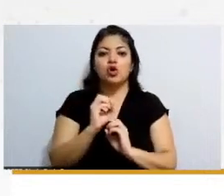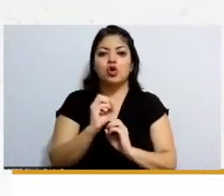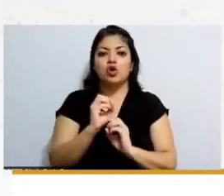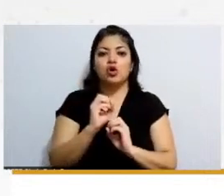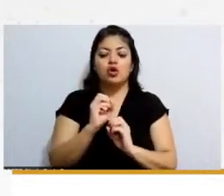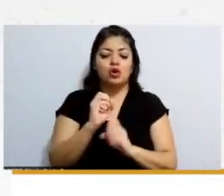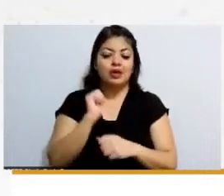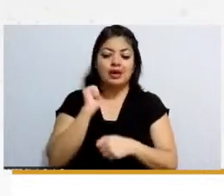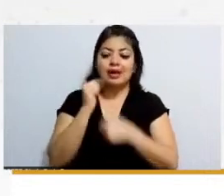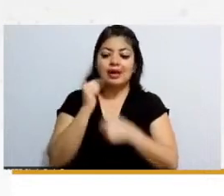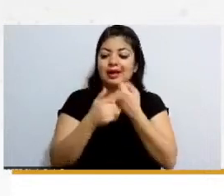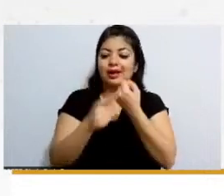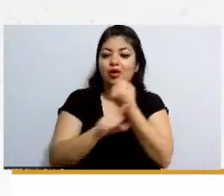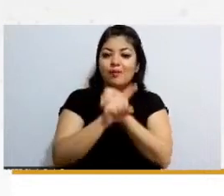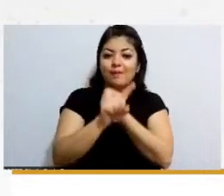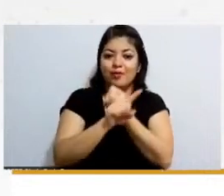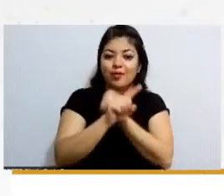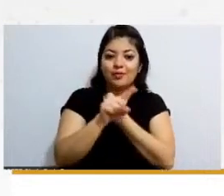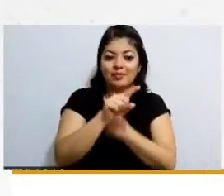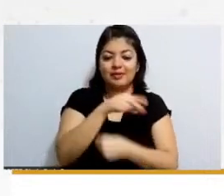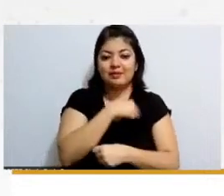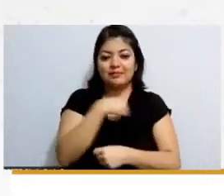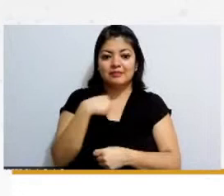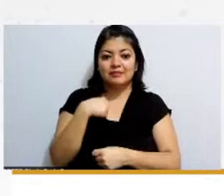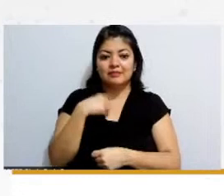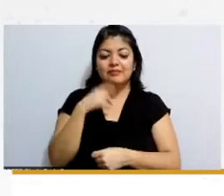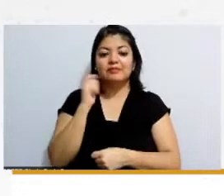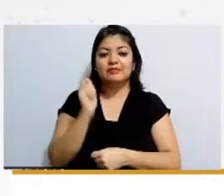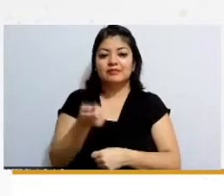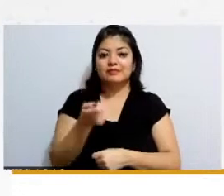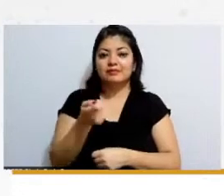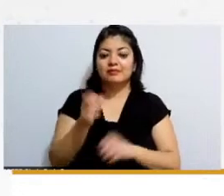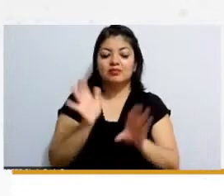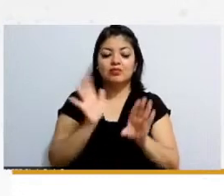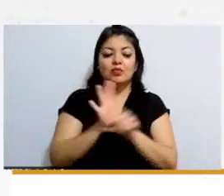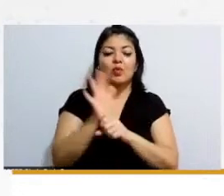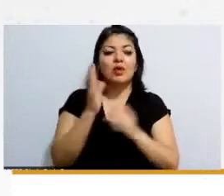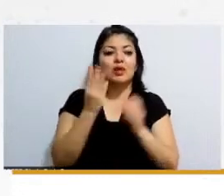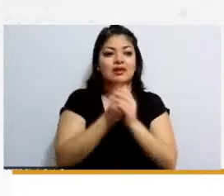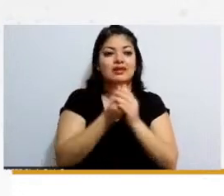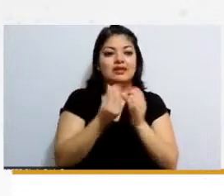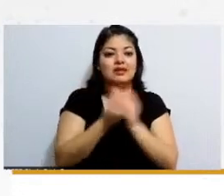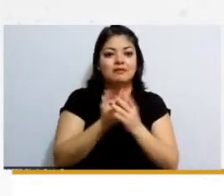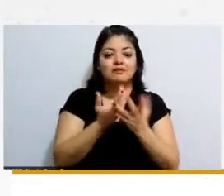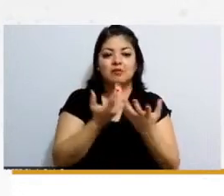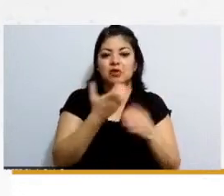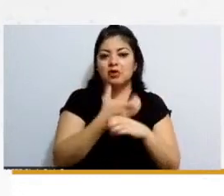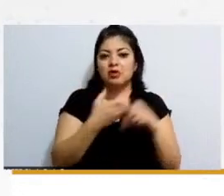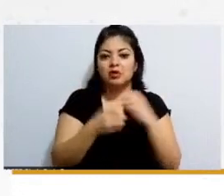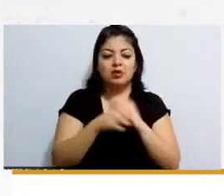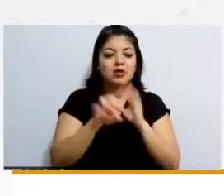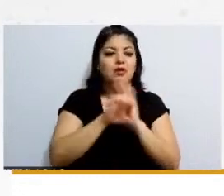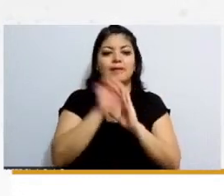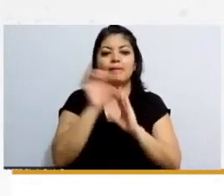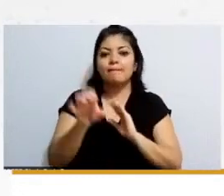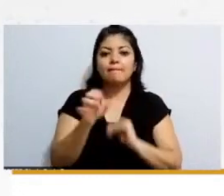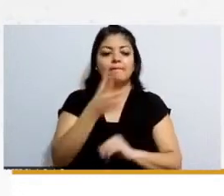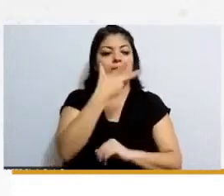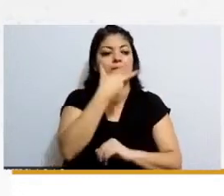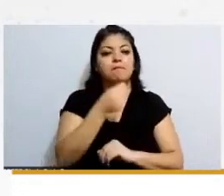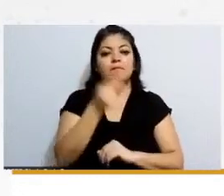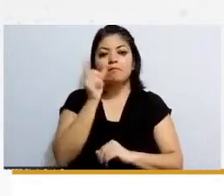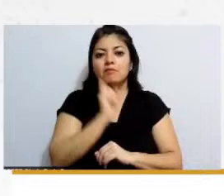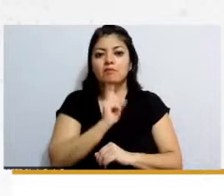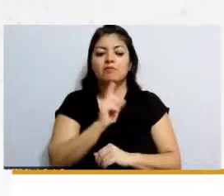problemas que tenemos en otro tipo de situaciones como es lo de la perspectiva de género que todavía